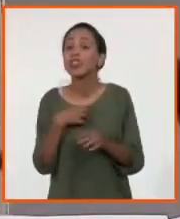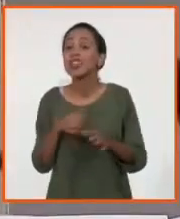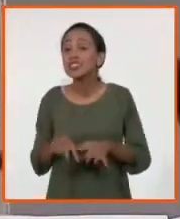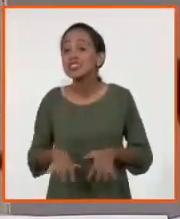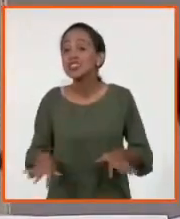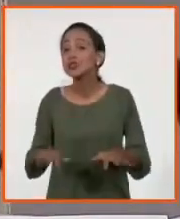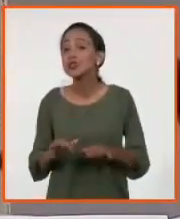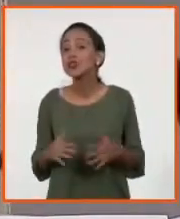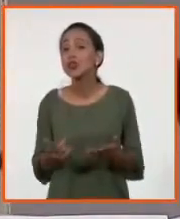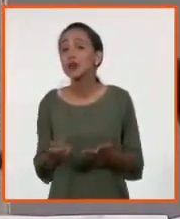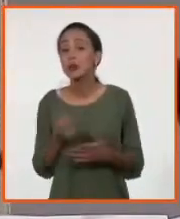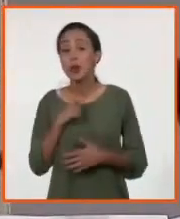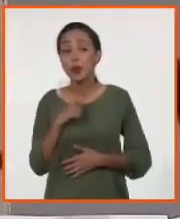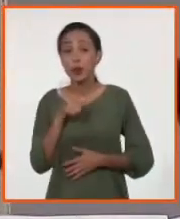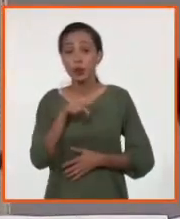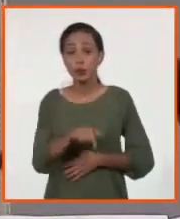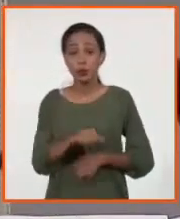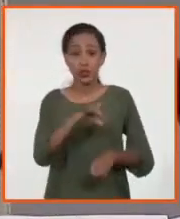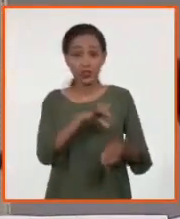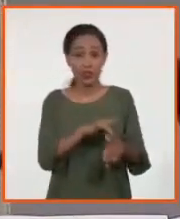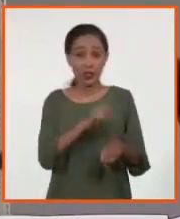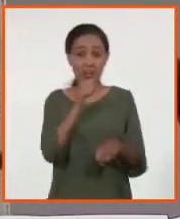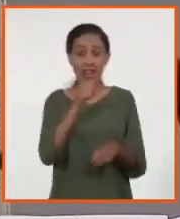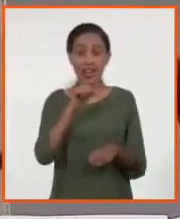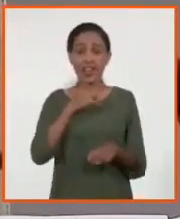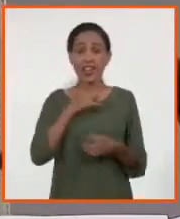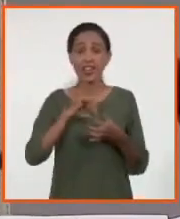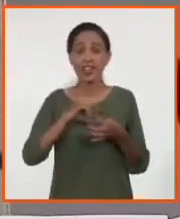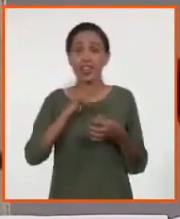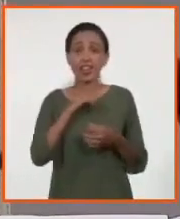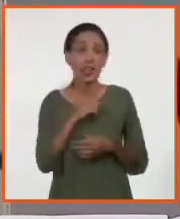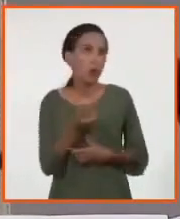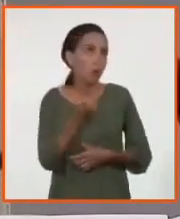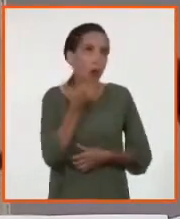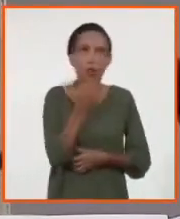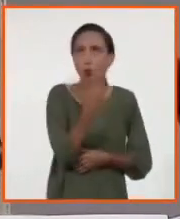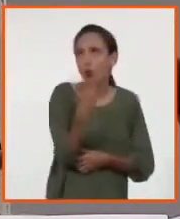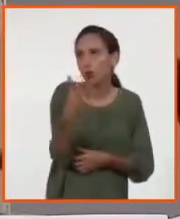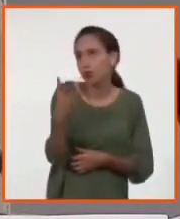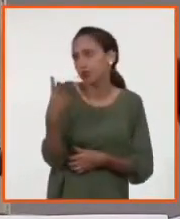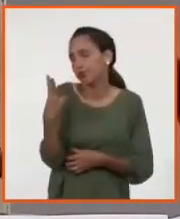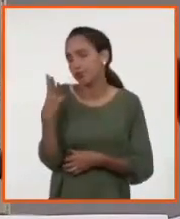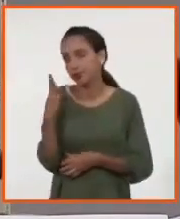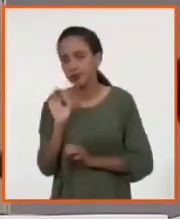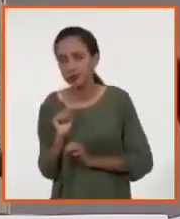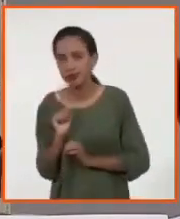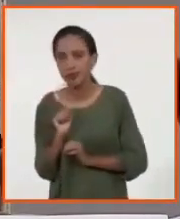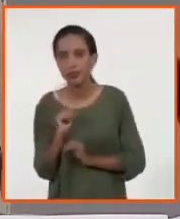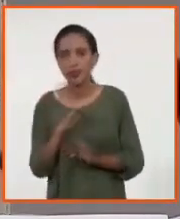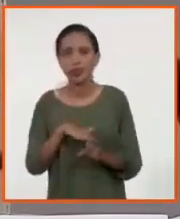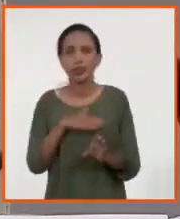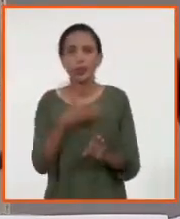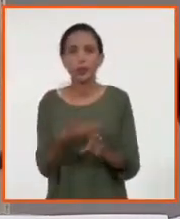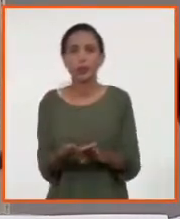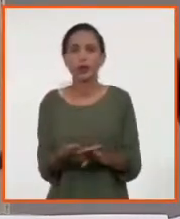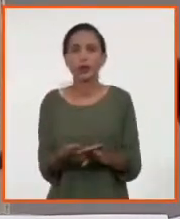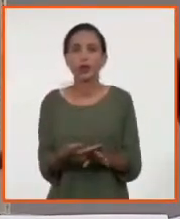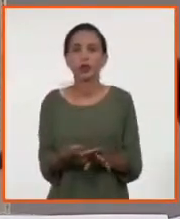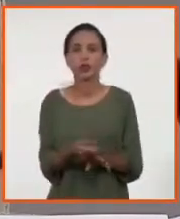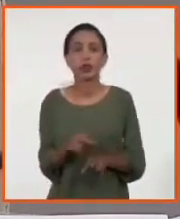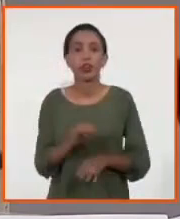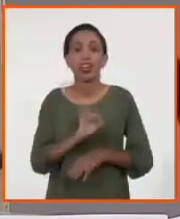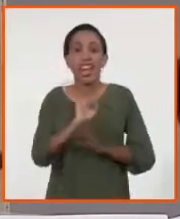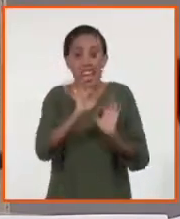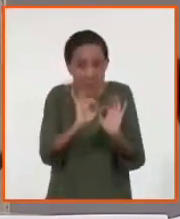usted se infecta con un virus dengue, el uno, o el cuatro, o el tres, y de por vida, prácticamente, usted no va a sufrir de nuevo